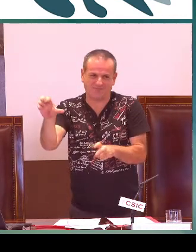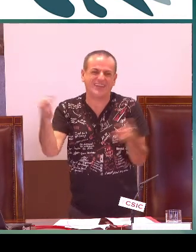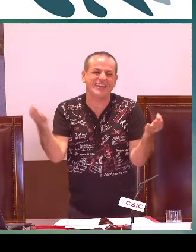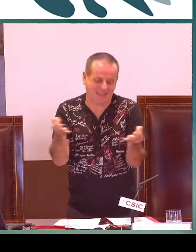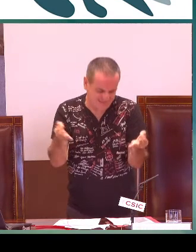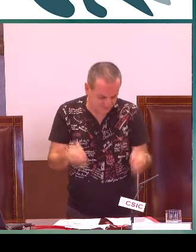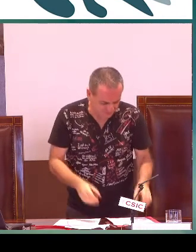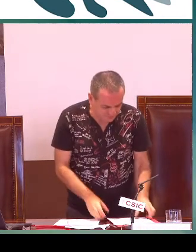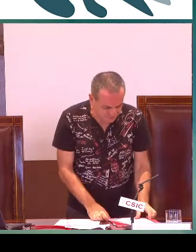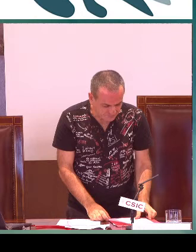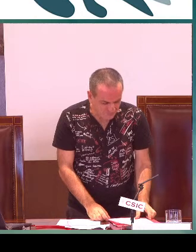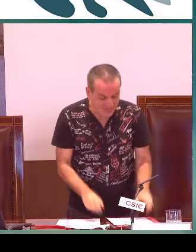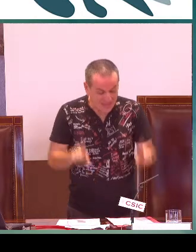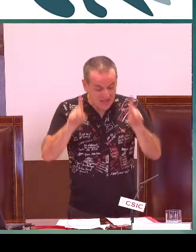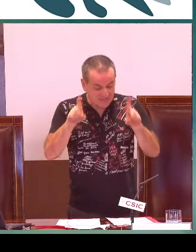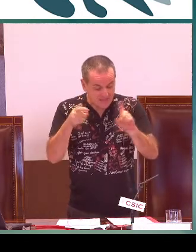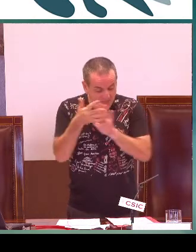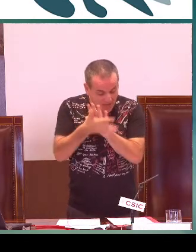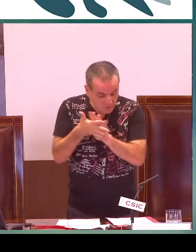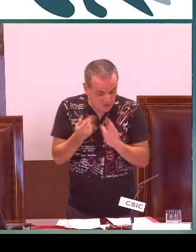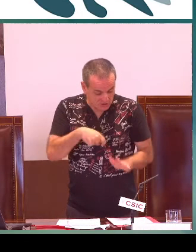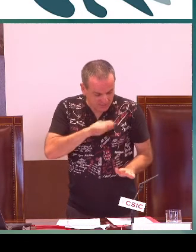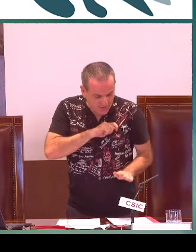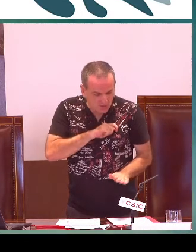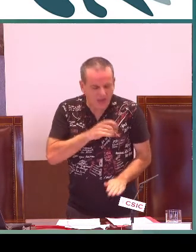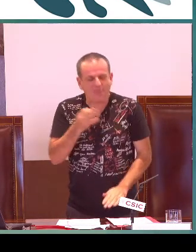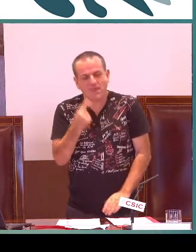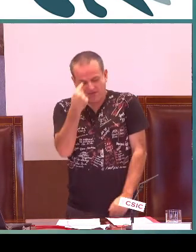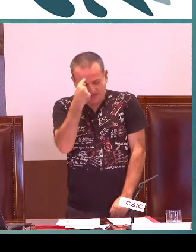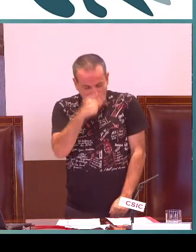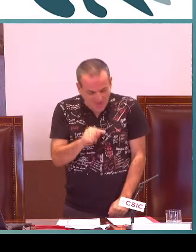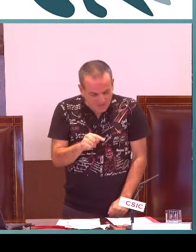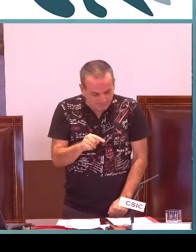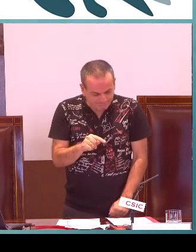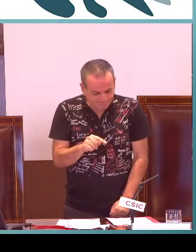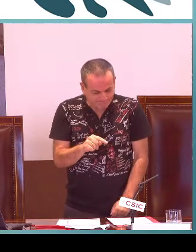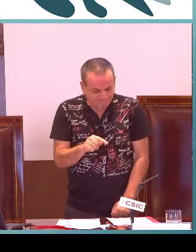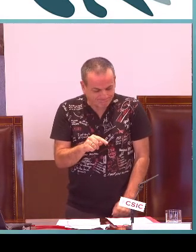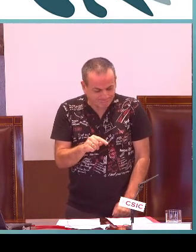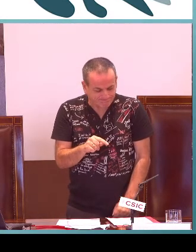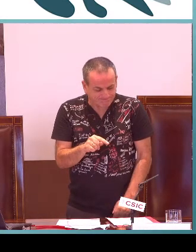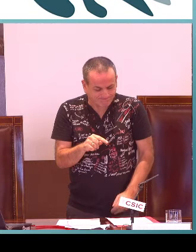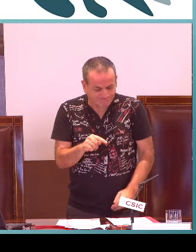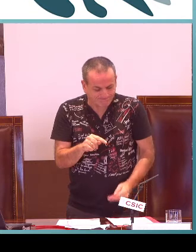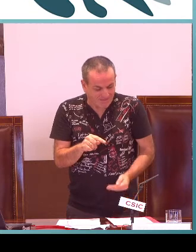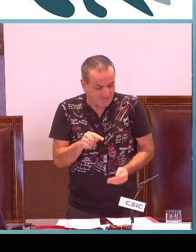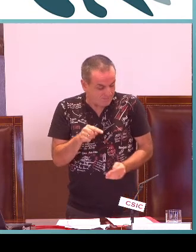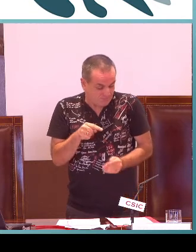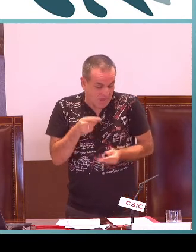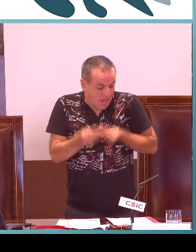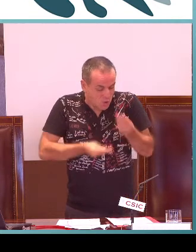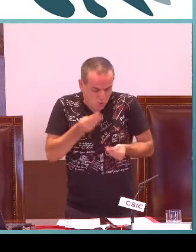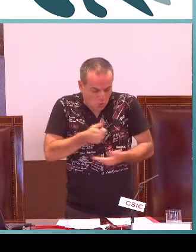Algunas características del currículum nuevo de la lengua de signos. Os voy a explicar. la enseñanza de la lengua de signos